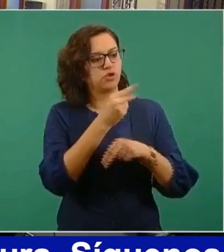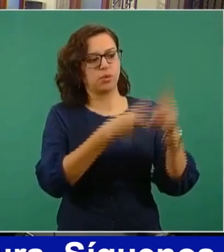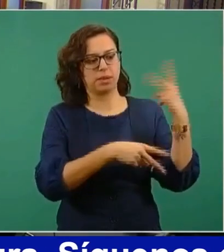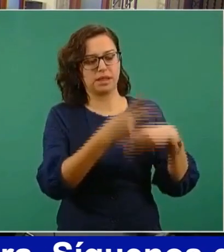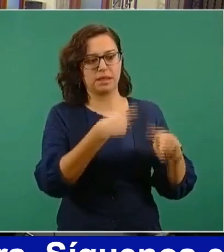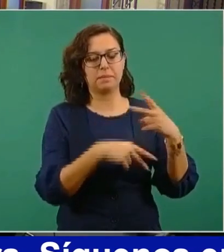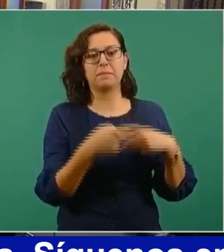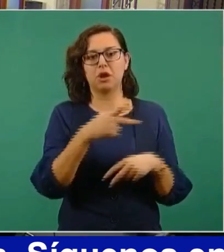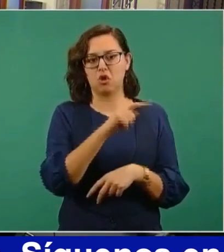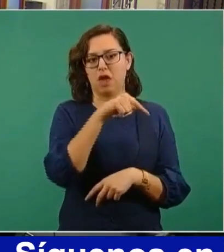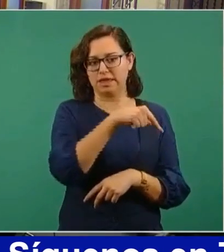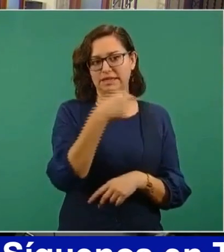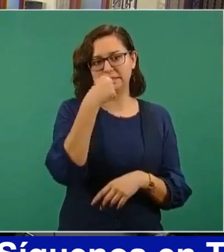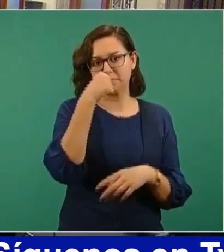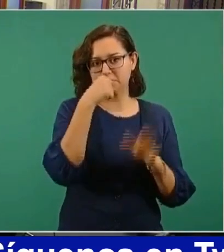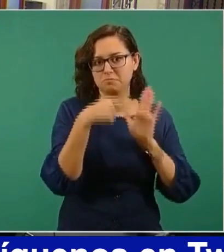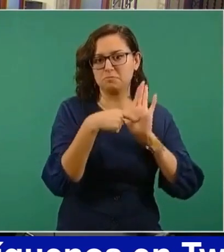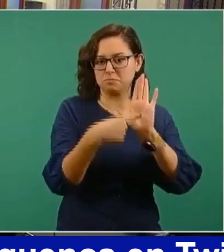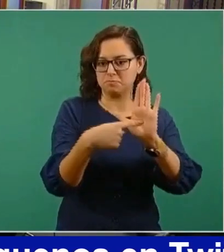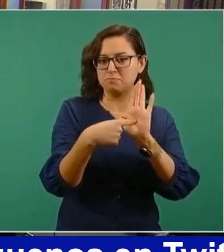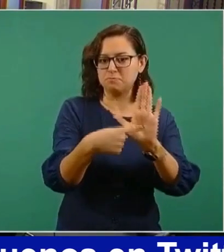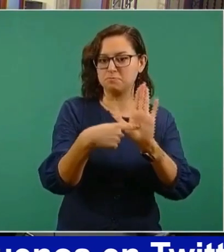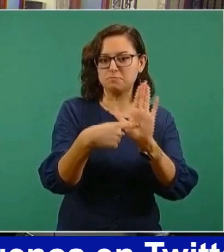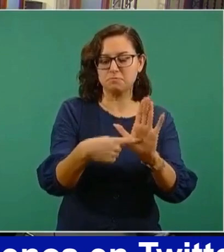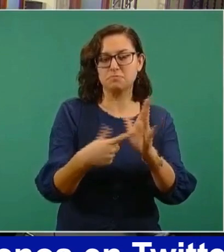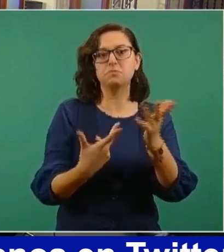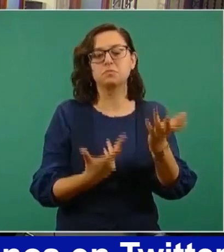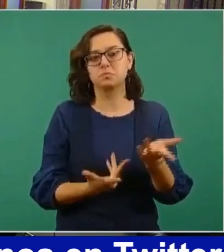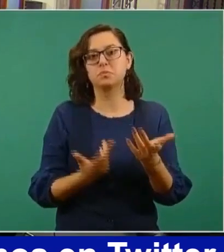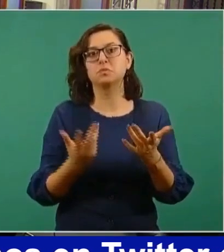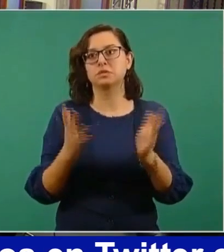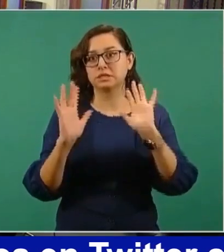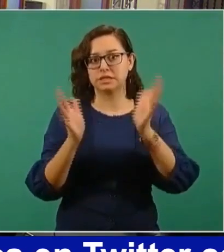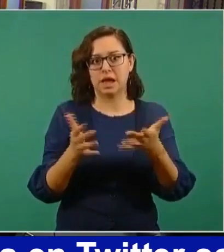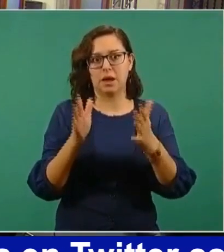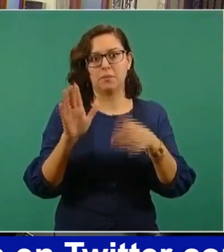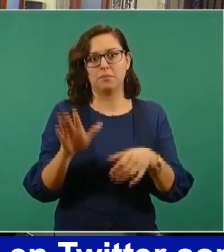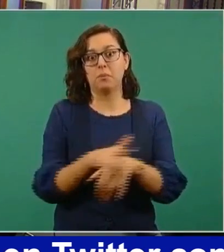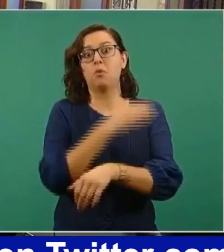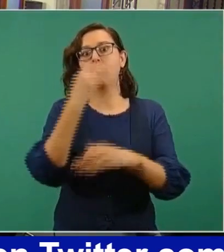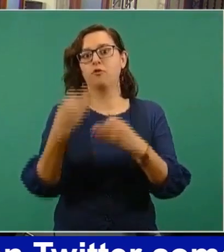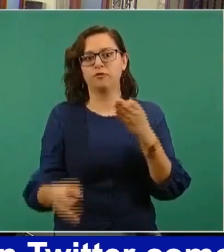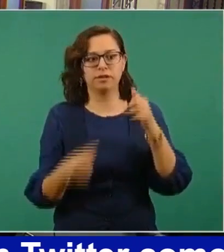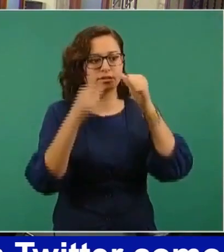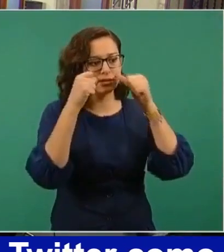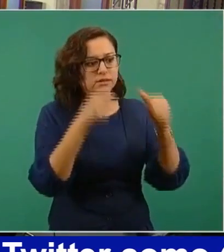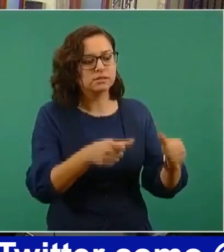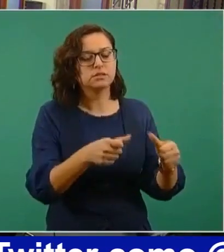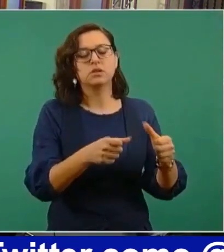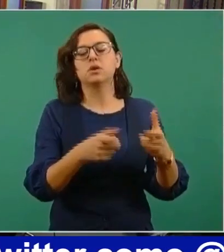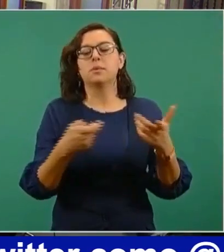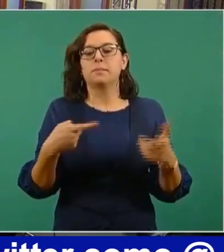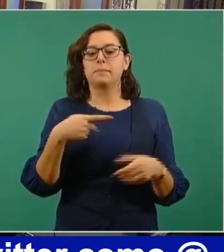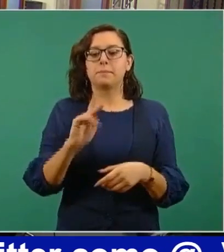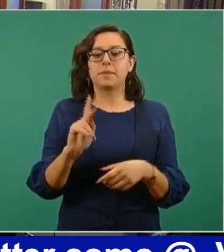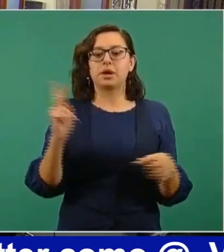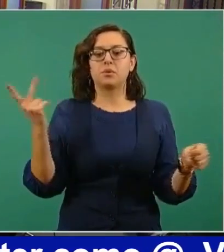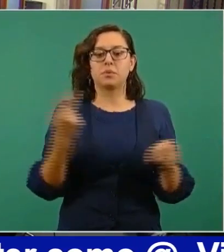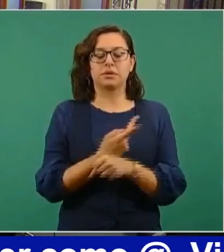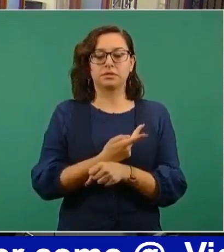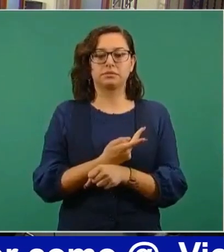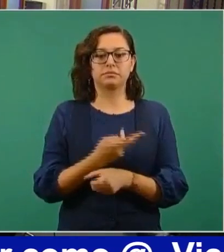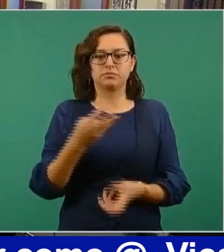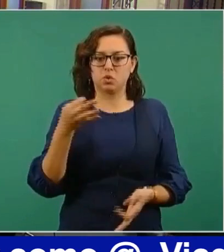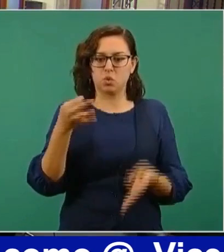habría la forma de que tanto en la parte de los juicios el gobierno mexicano tomara finalmente la idea que usted tiene de